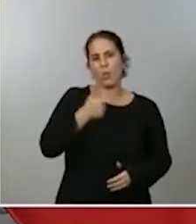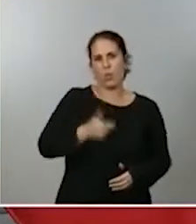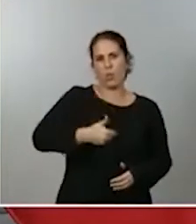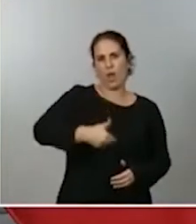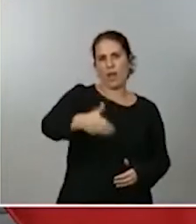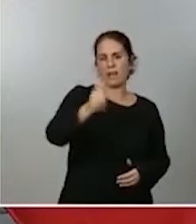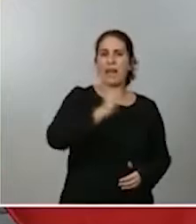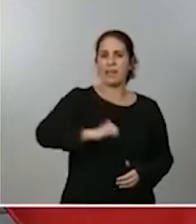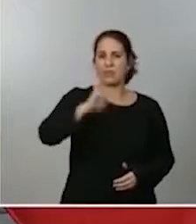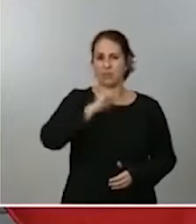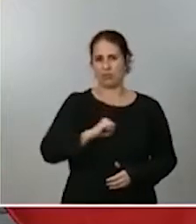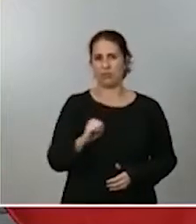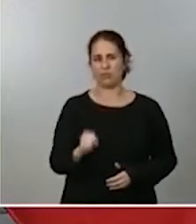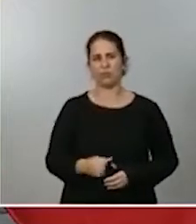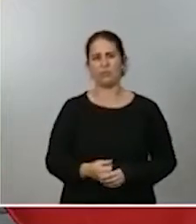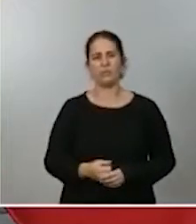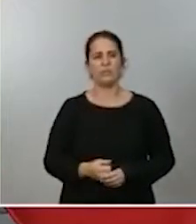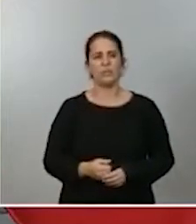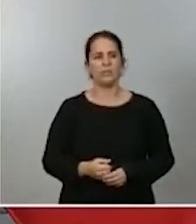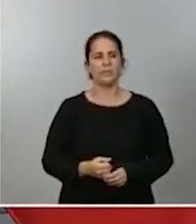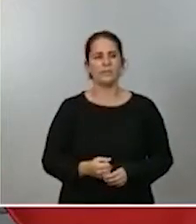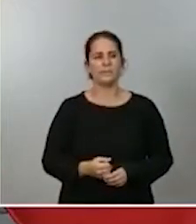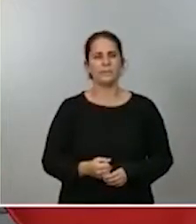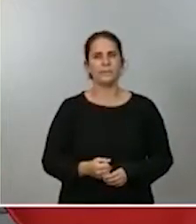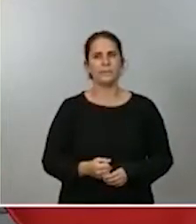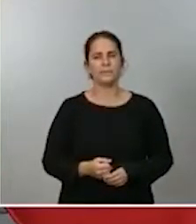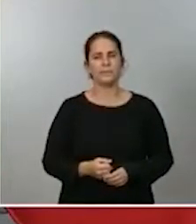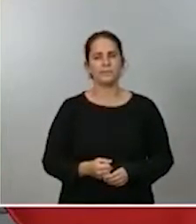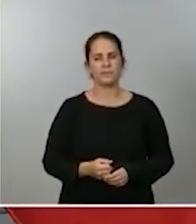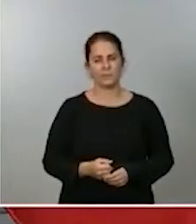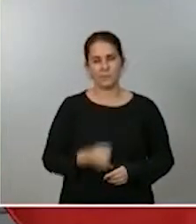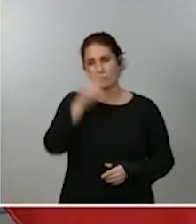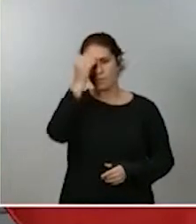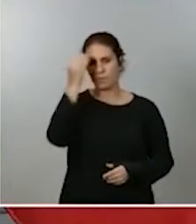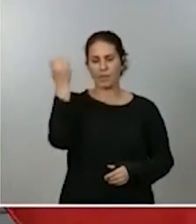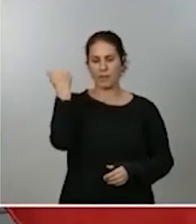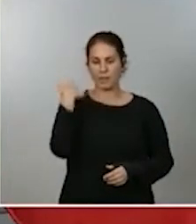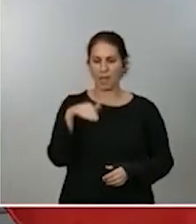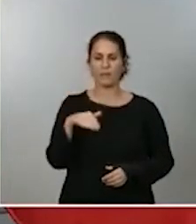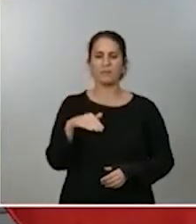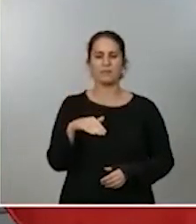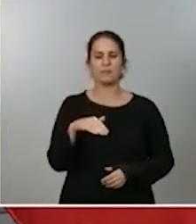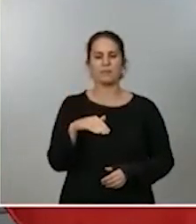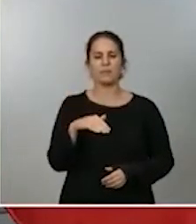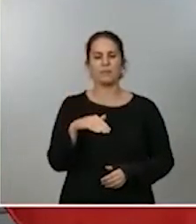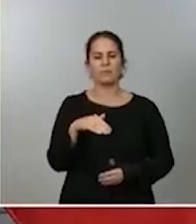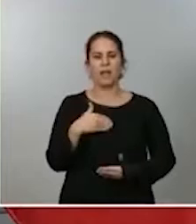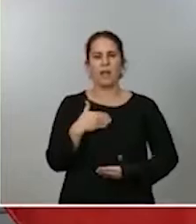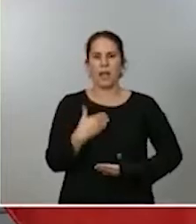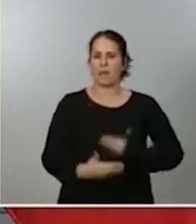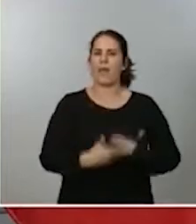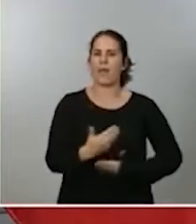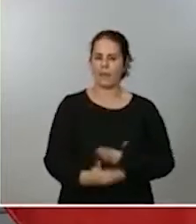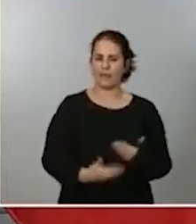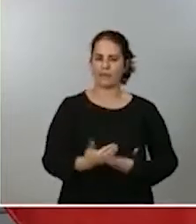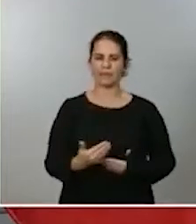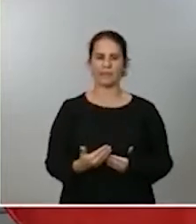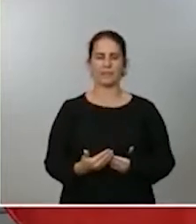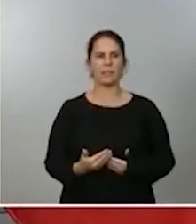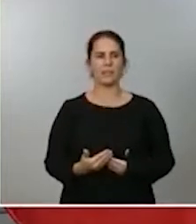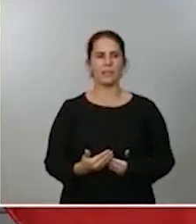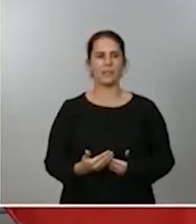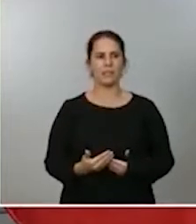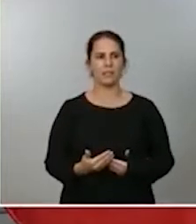largo de este periodo. Y yo creo que los avances tan significativos que produce en términos de acceso de los estudiantes a la